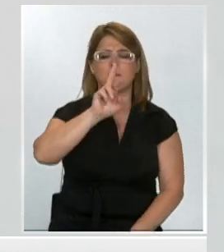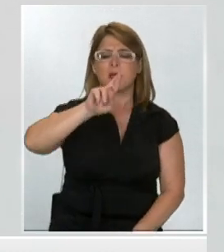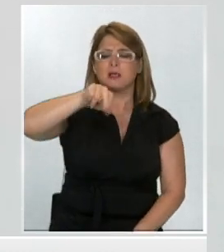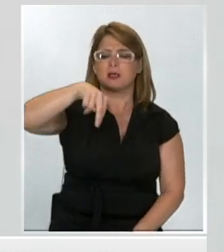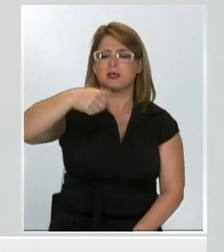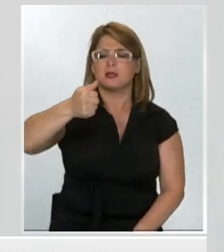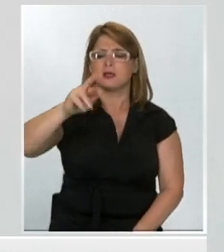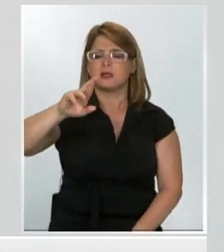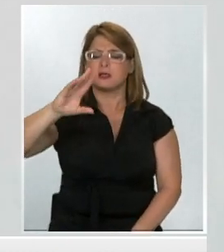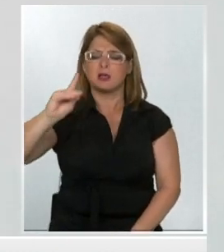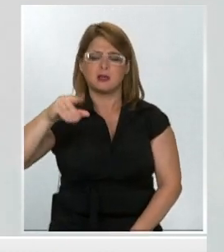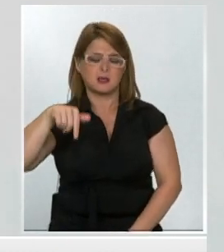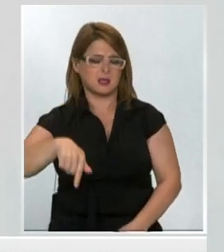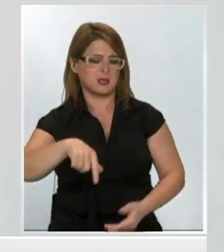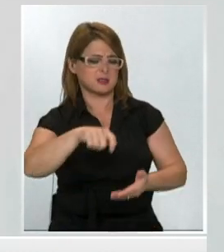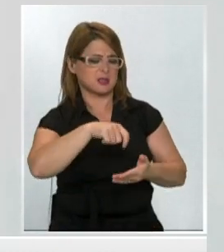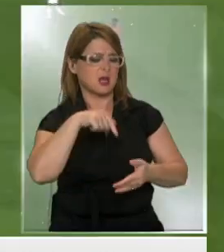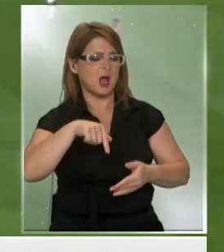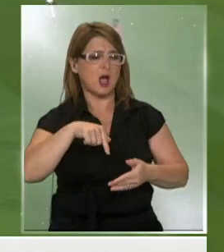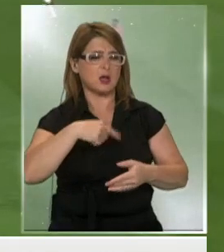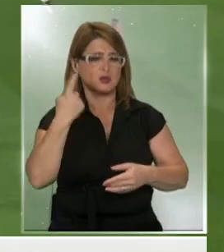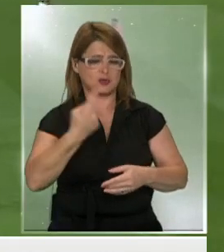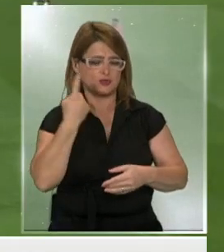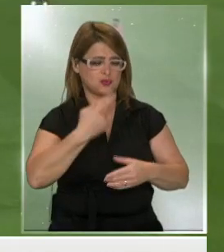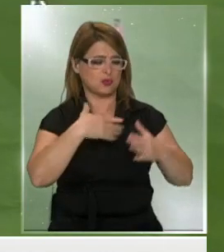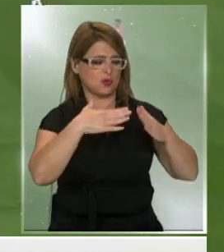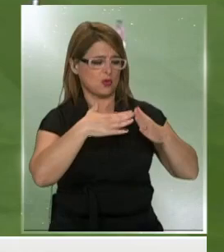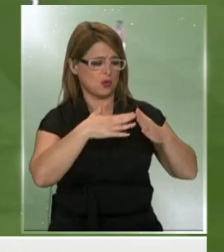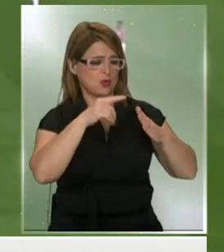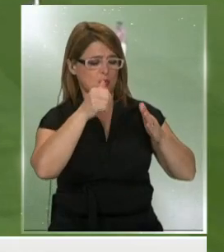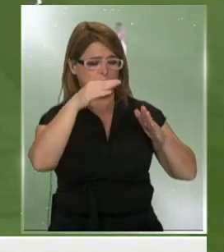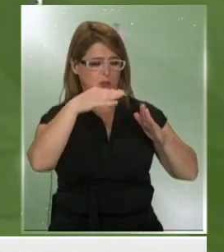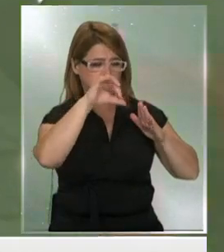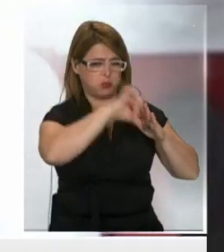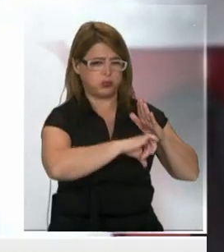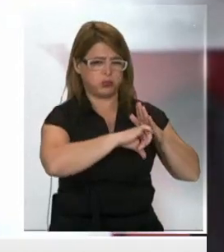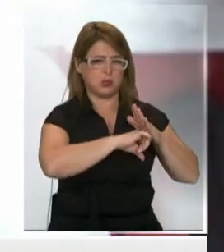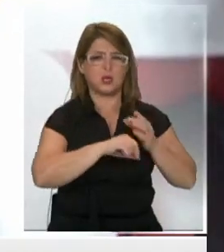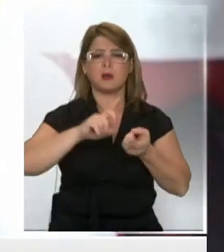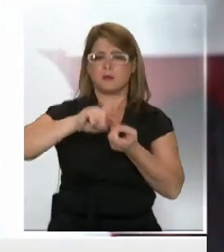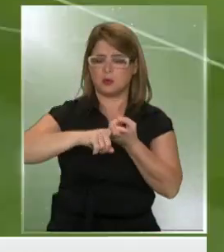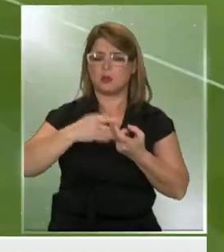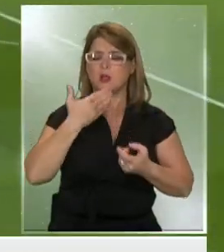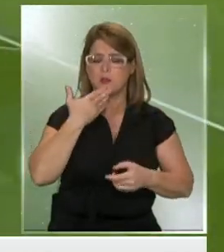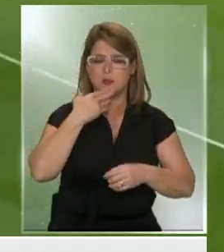social en su departamento junto a su esposa, también afectada por el coronavirus.